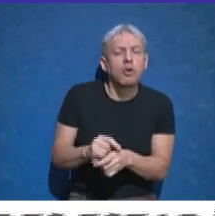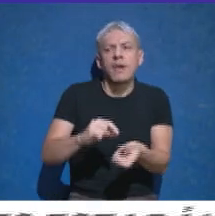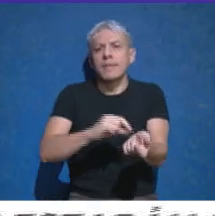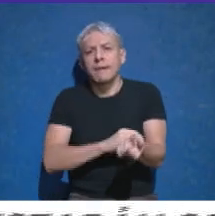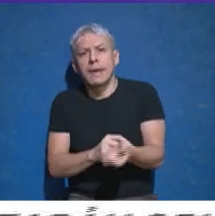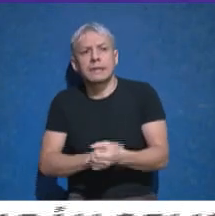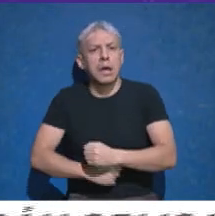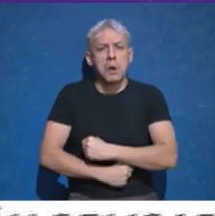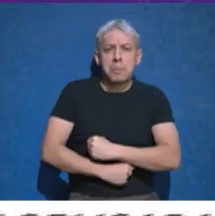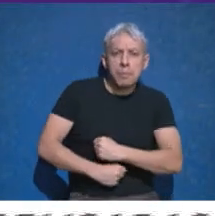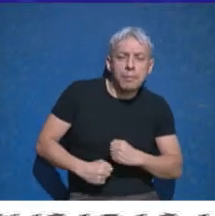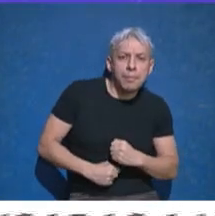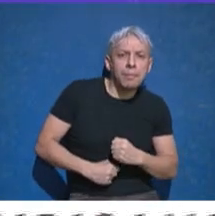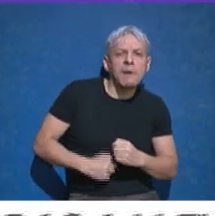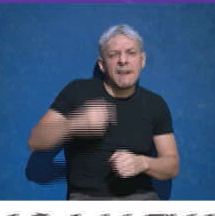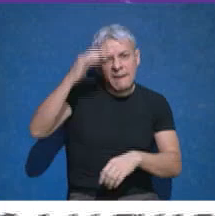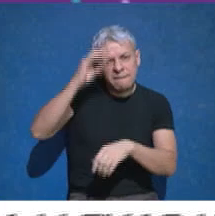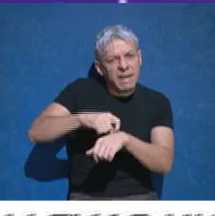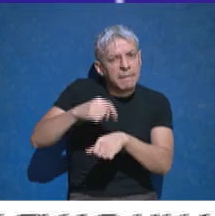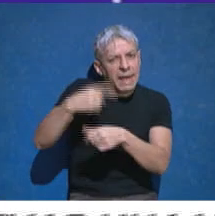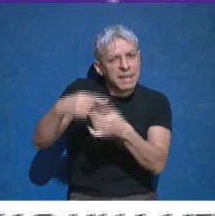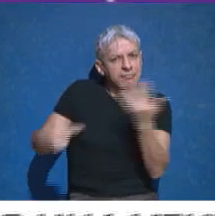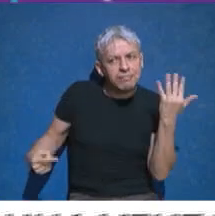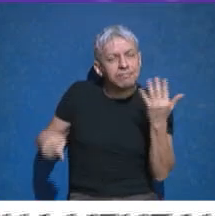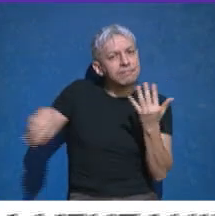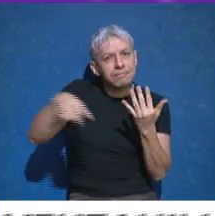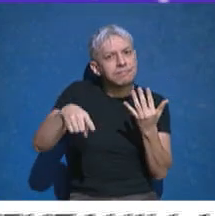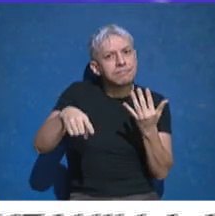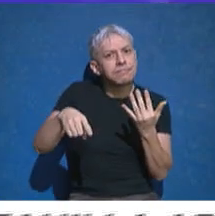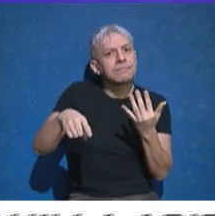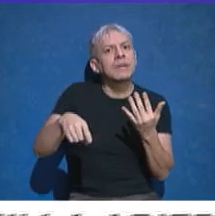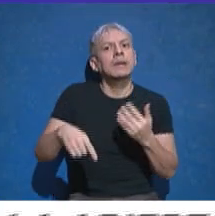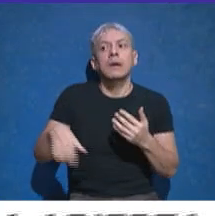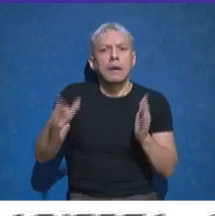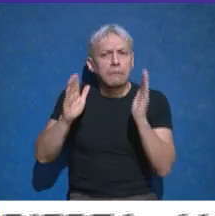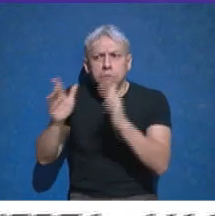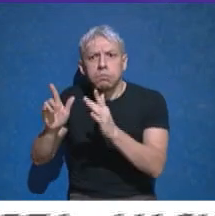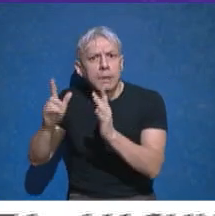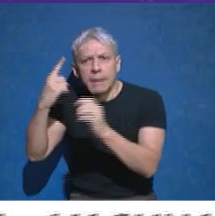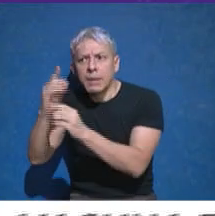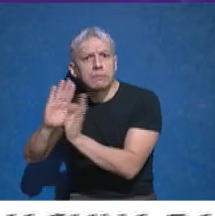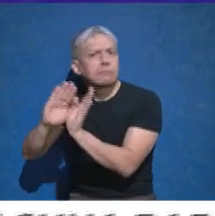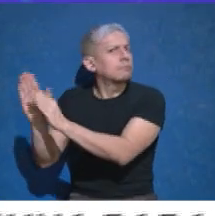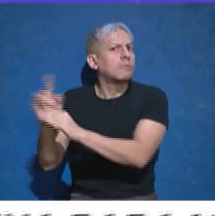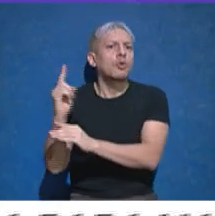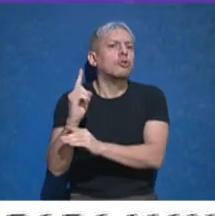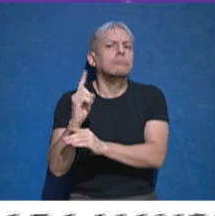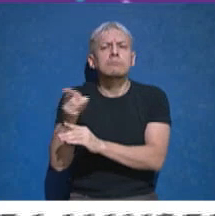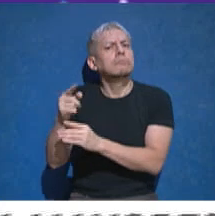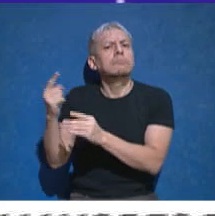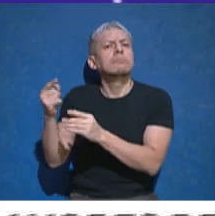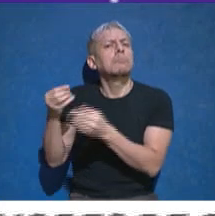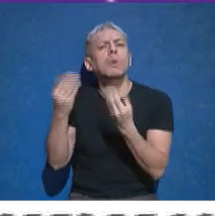con obesidad, o que tienen varias comorbilidades y que no tienen este grupo etario que se ha priorizado. ¿Por qué no se las prioriza actualmente?